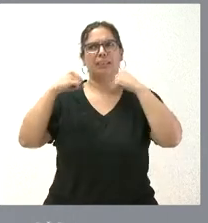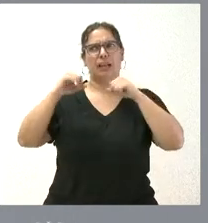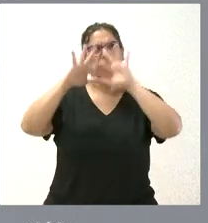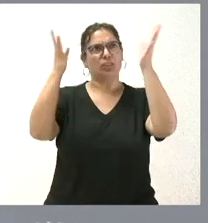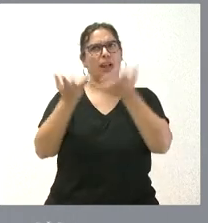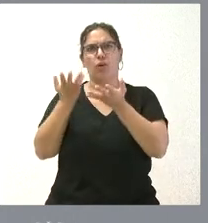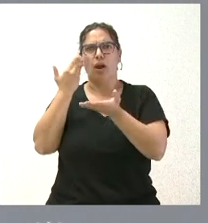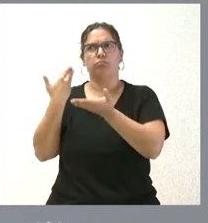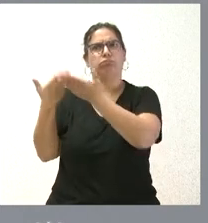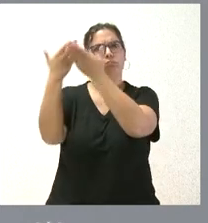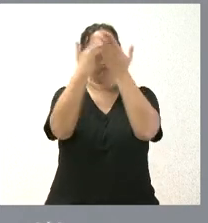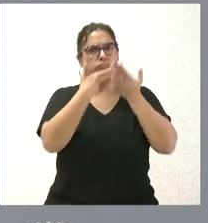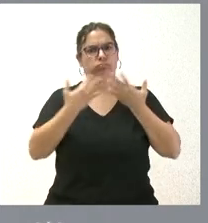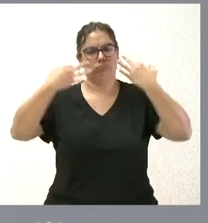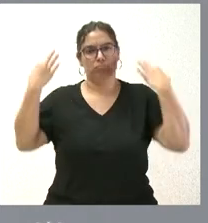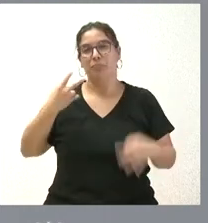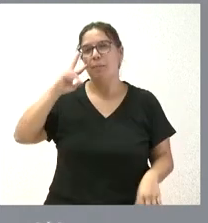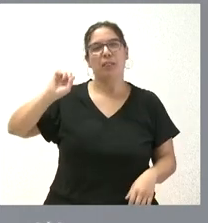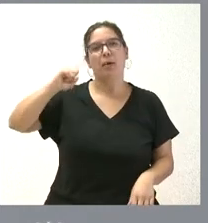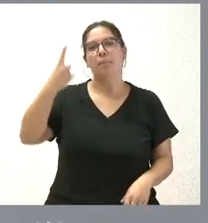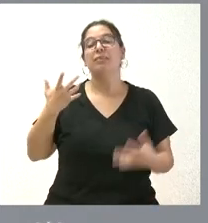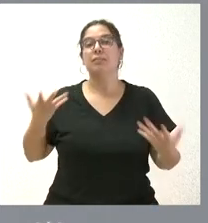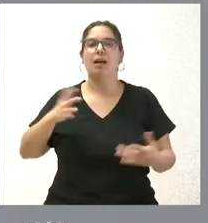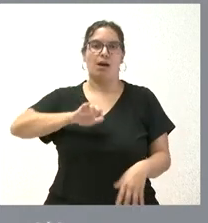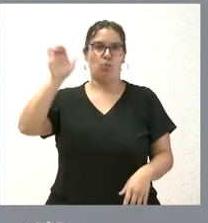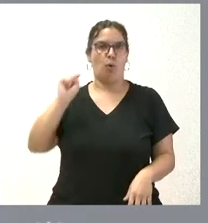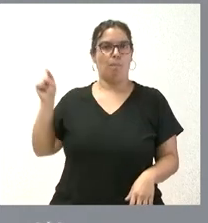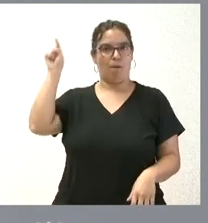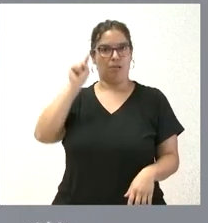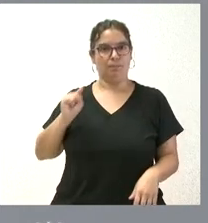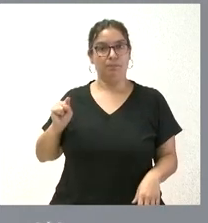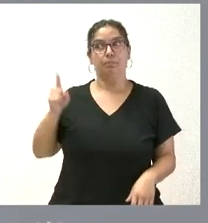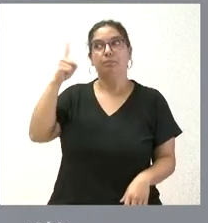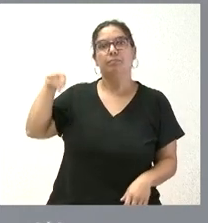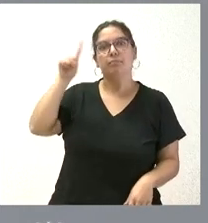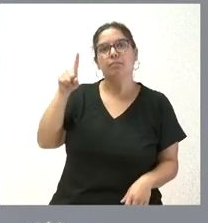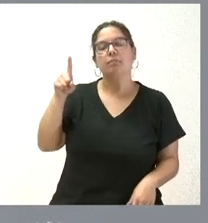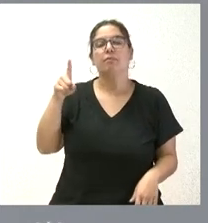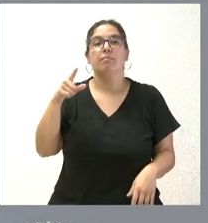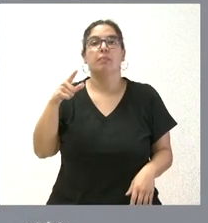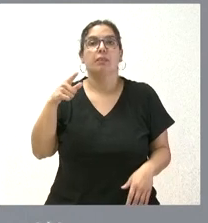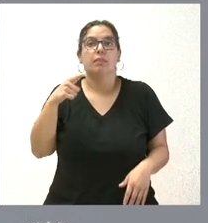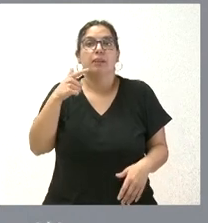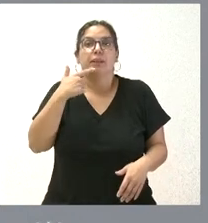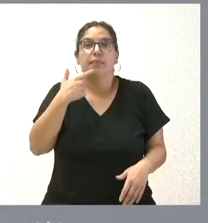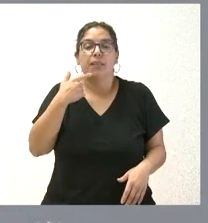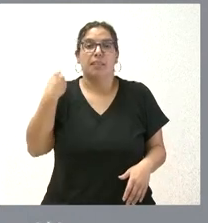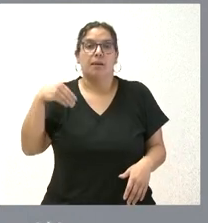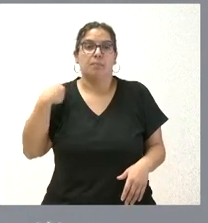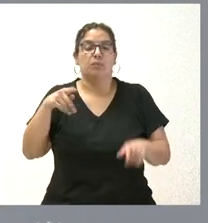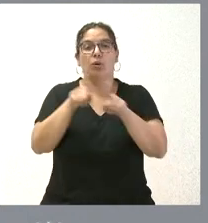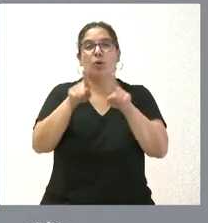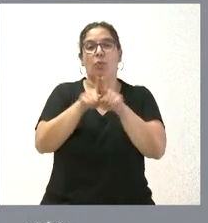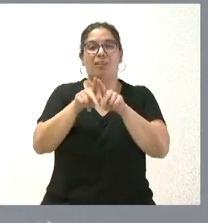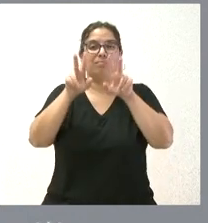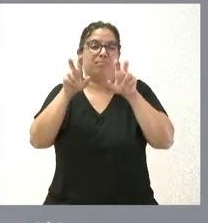y, sobre todo, en donde hay mayores experiencias en este ámbito, que es en el ámbito europeo. Lo que ellos han denominado, no sé si vale el anglicismo, el benchmarked. Por